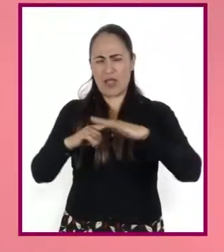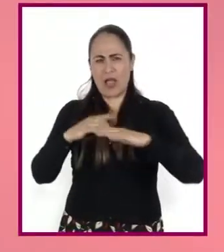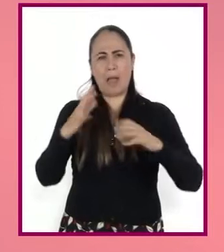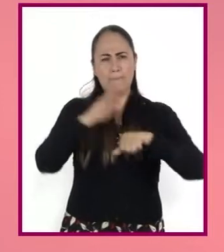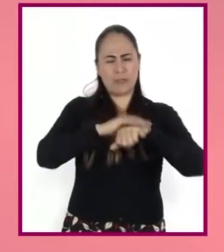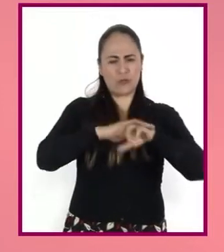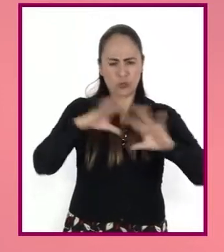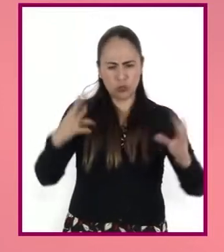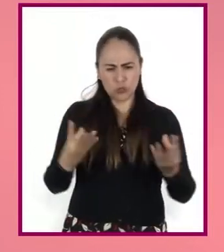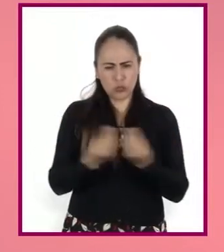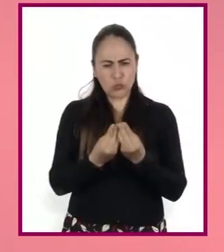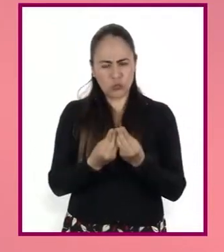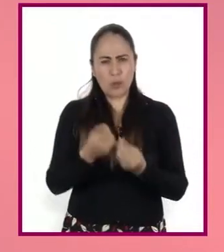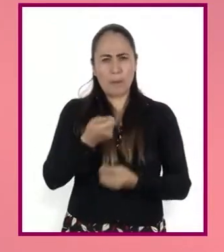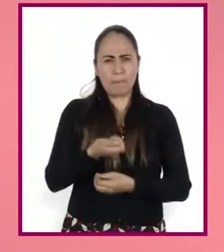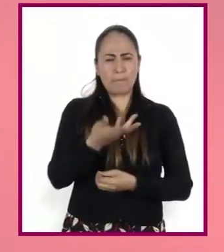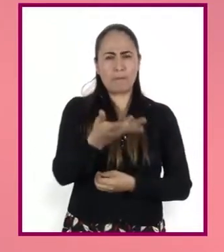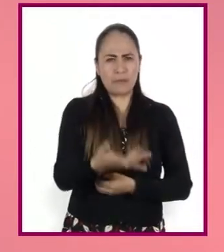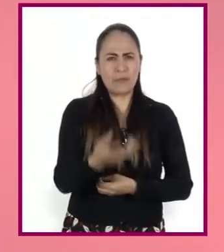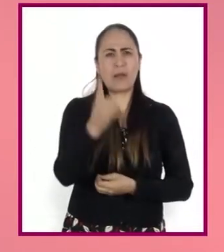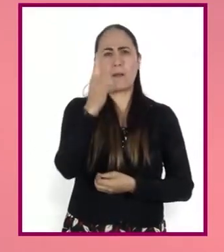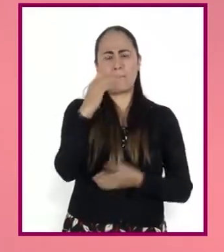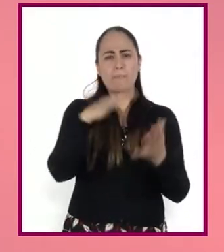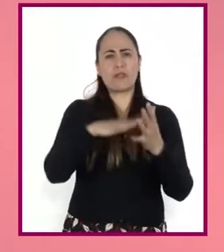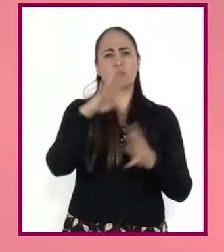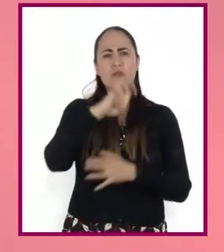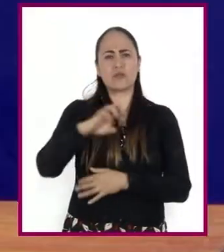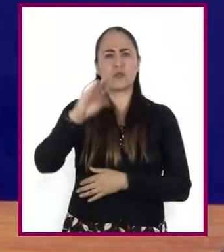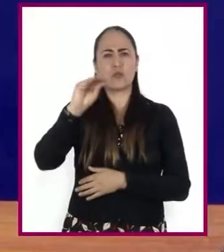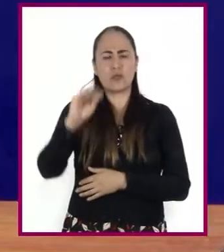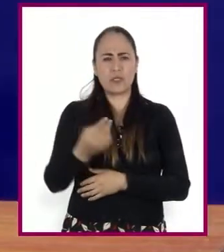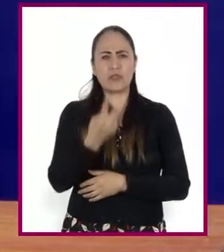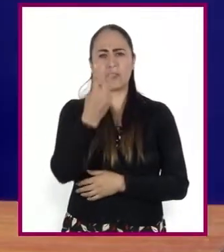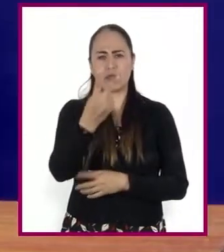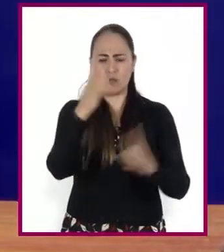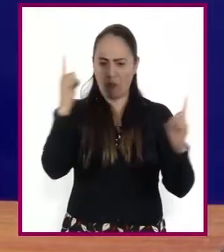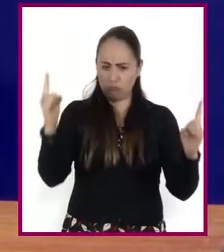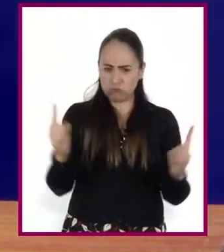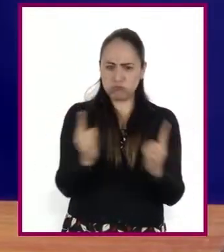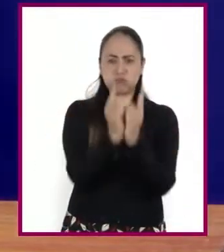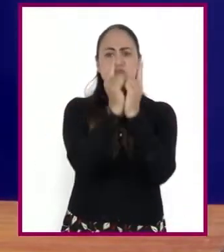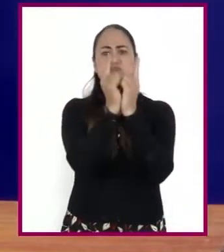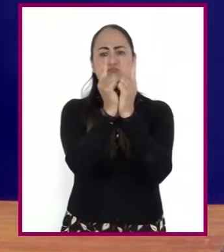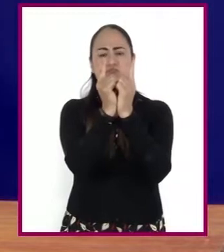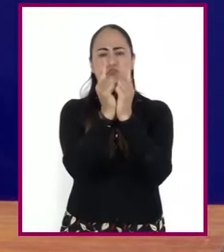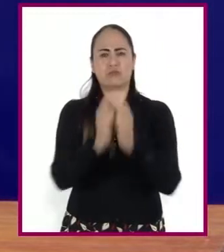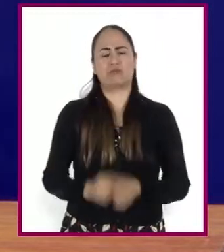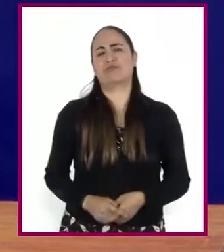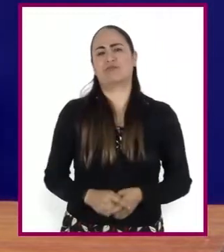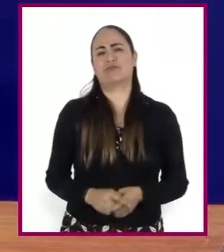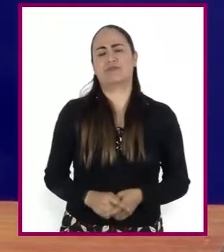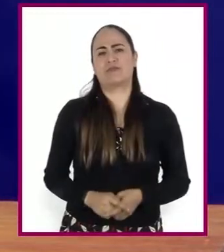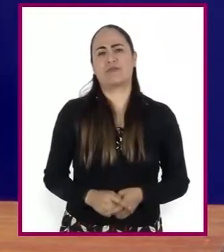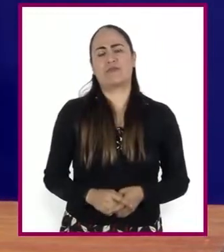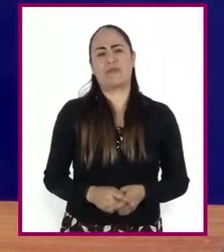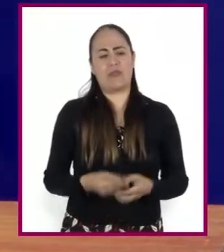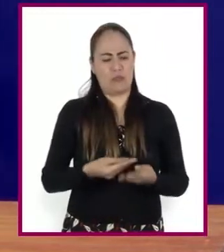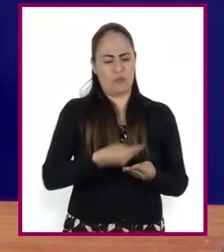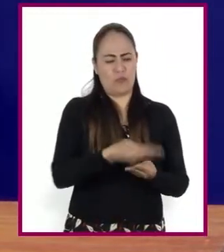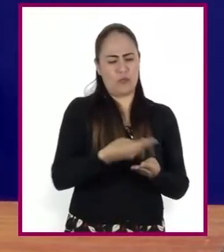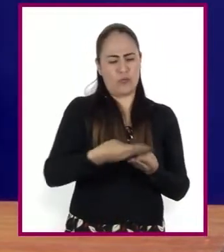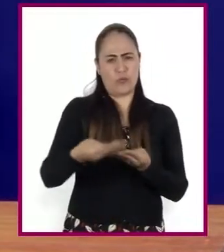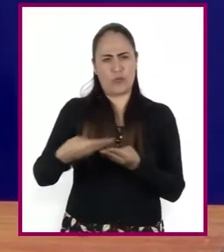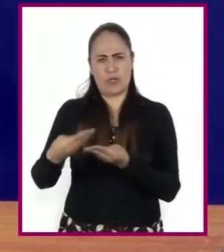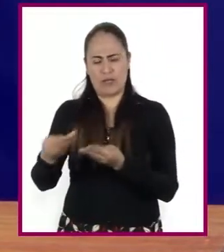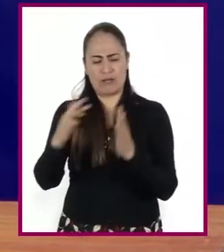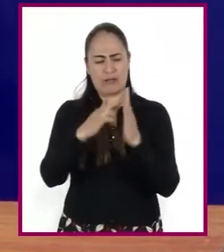1492, el encuentro. Ay, sí. Obviamente, todas las cartas, el tablero y